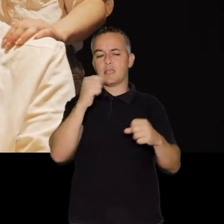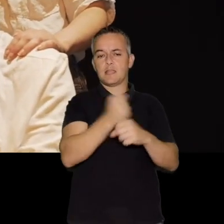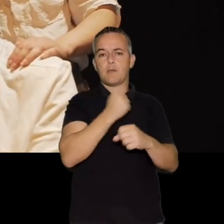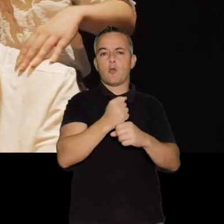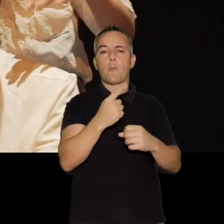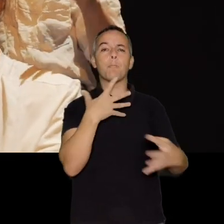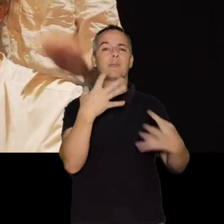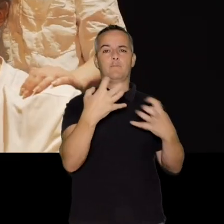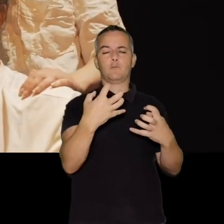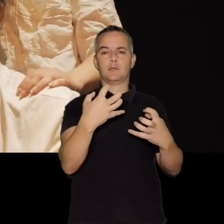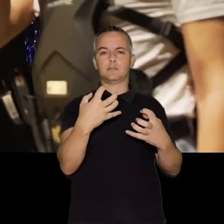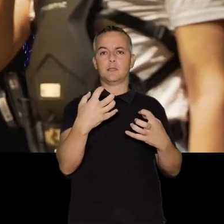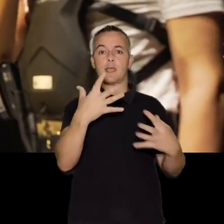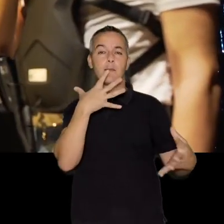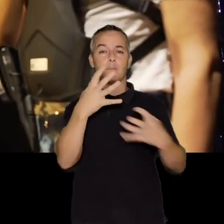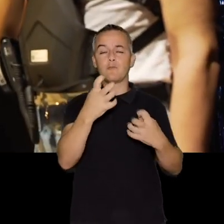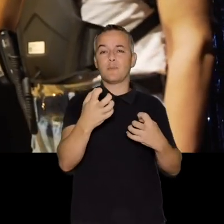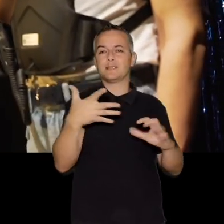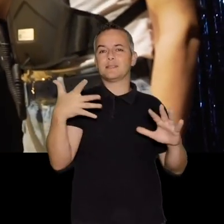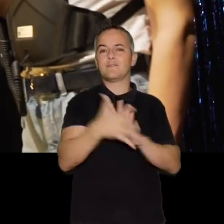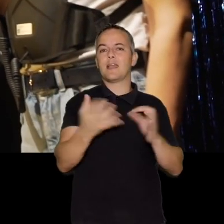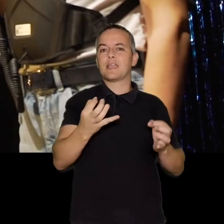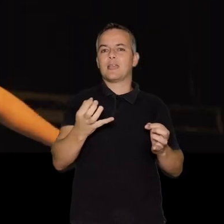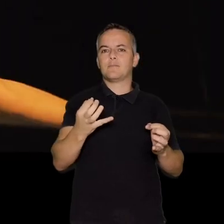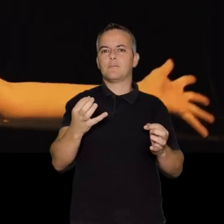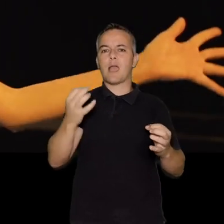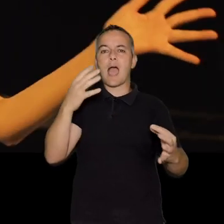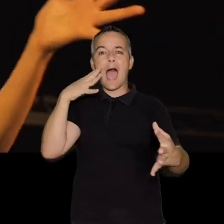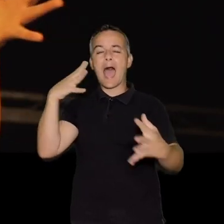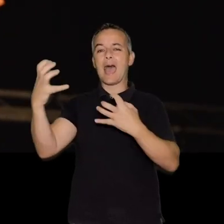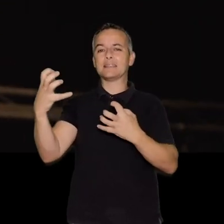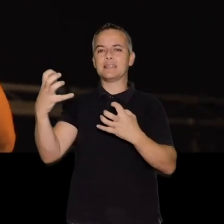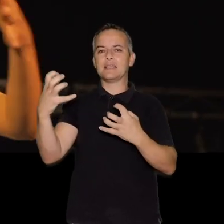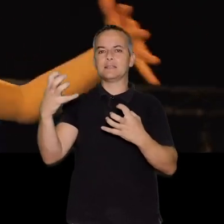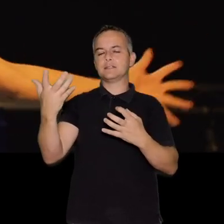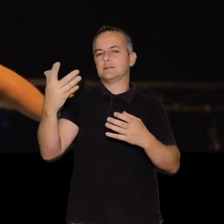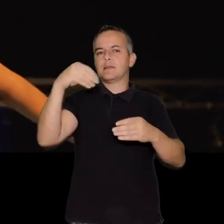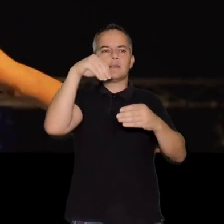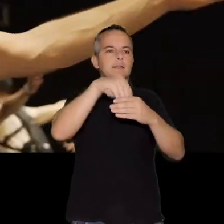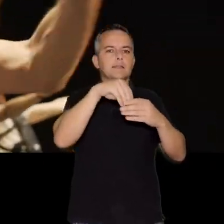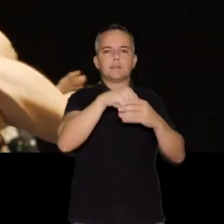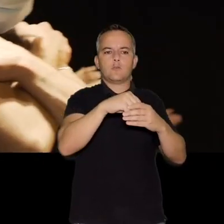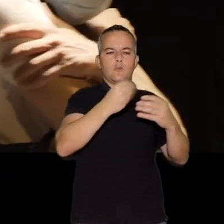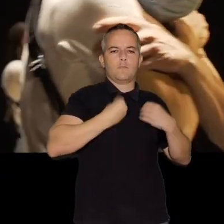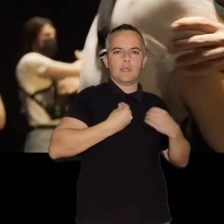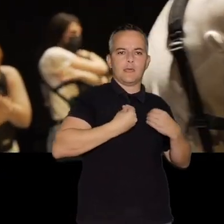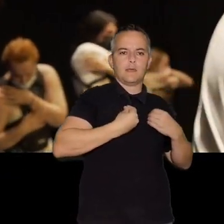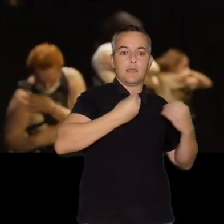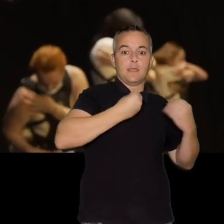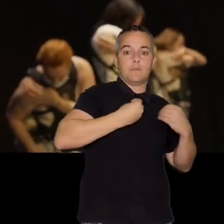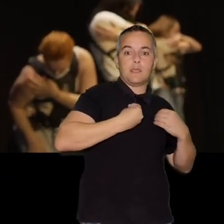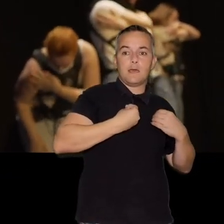Al final aquí estamos haciendo un trabajo sobre la performance y la performance tiene eso, ¿no? Hacer del arte algo que pueda estar